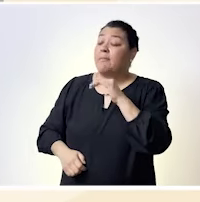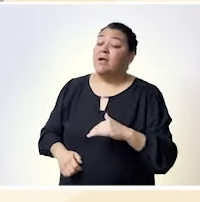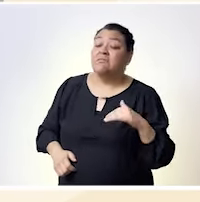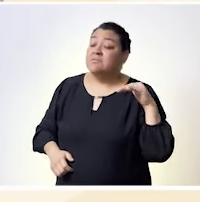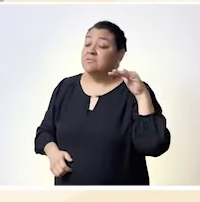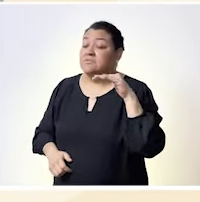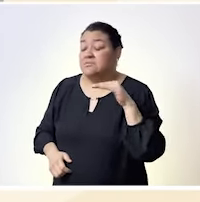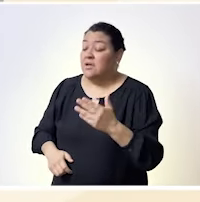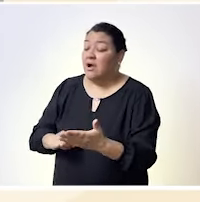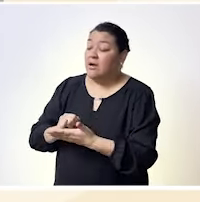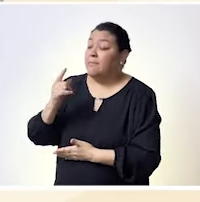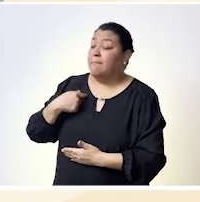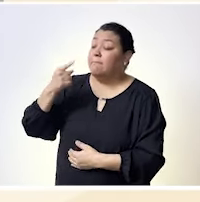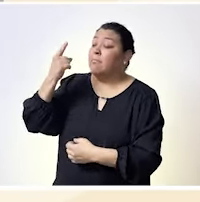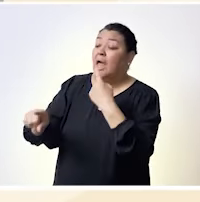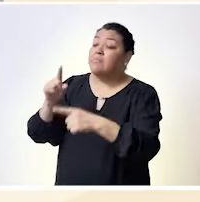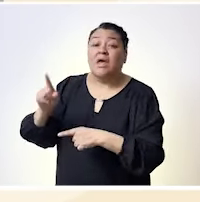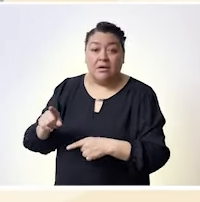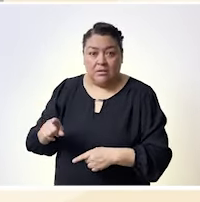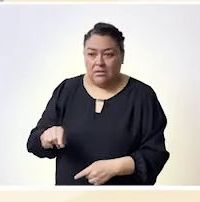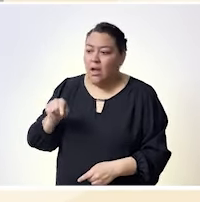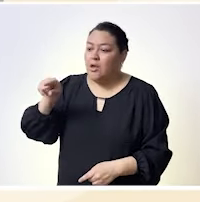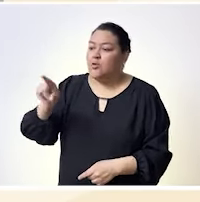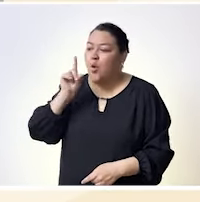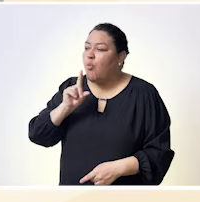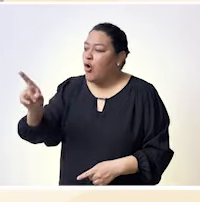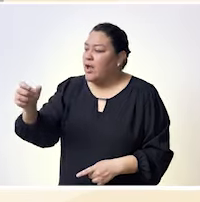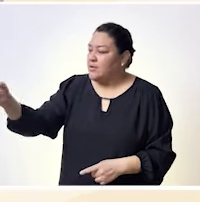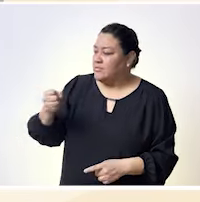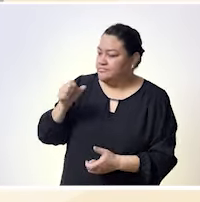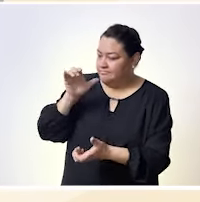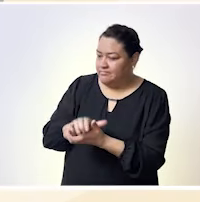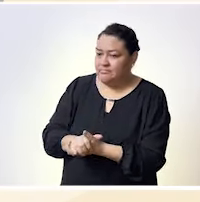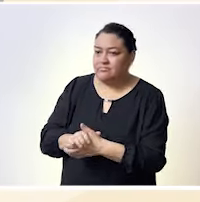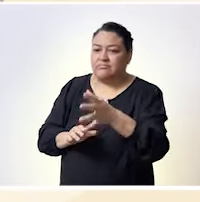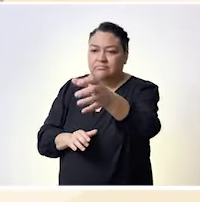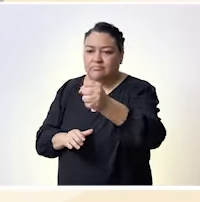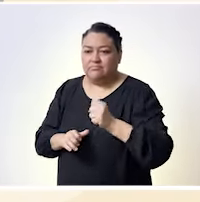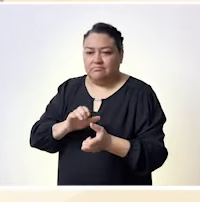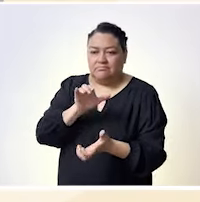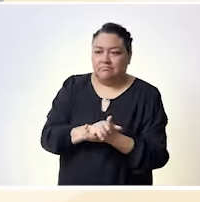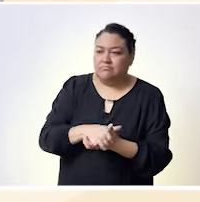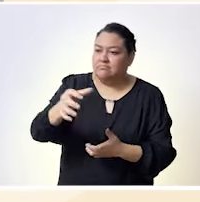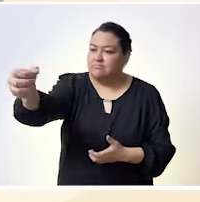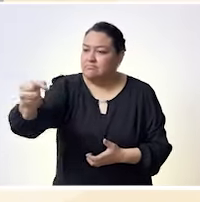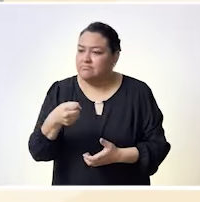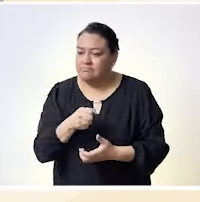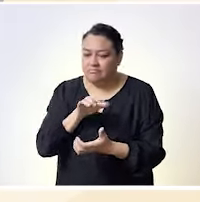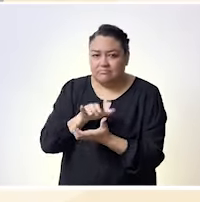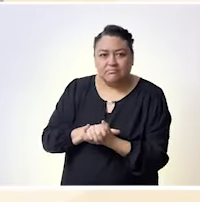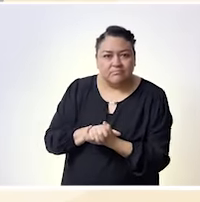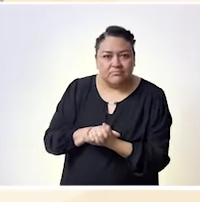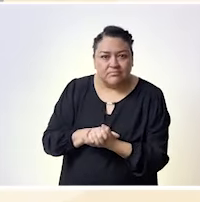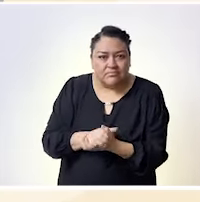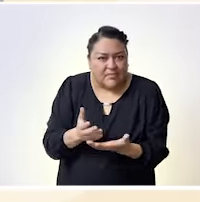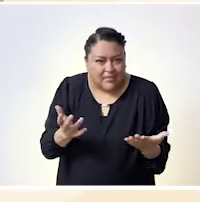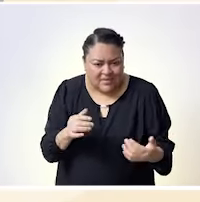ni siquiera pensar en un futuro porque mi futuro y mi derecho ya estaba